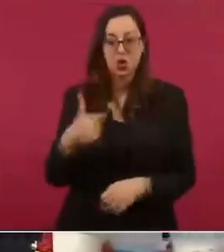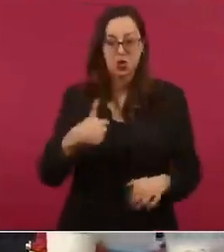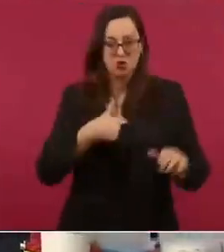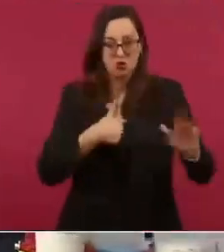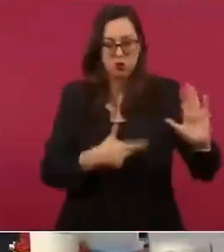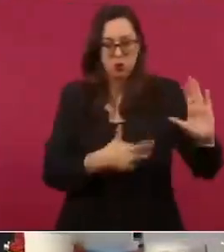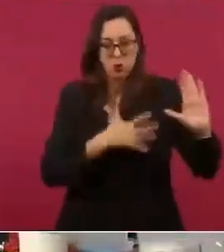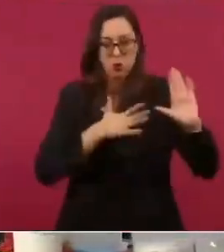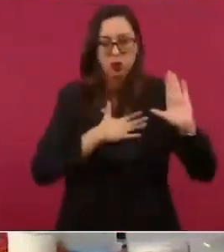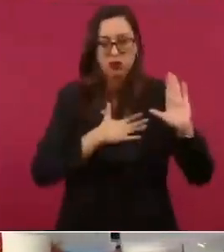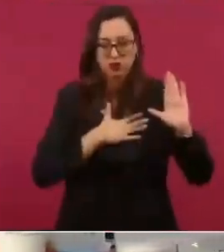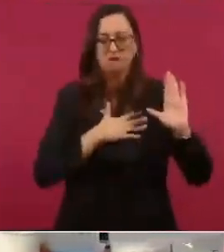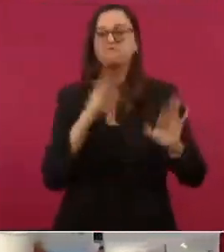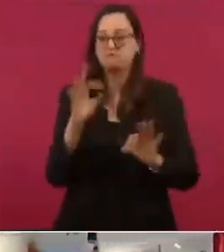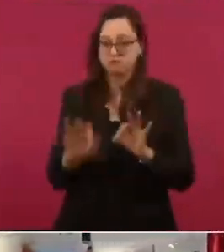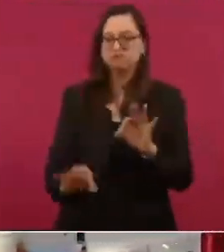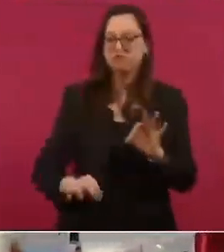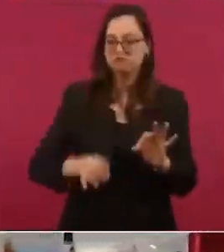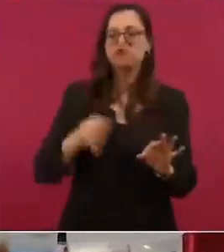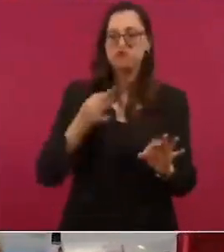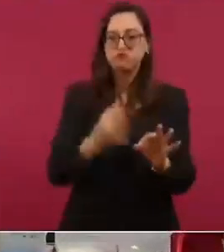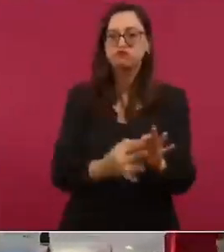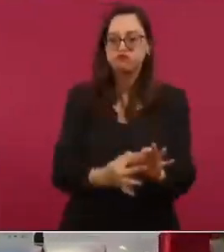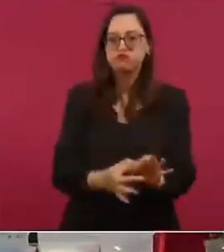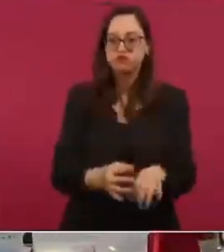compromiso y lo voy a cumplir